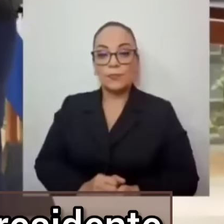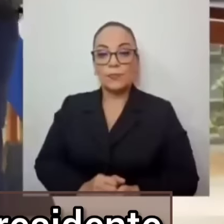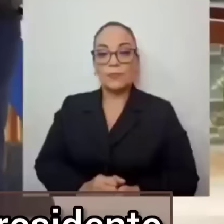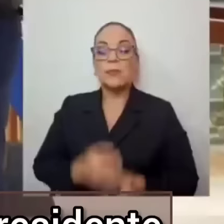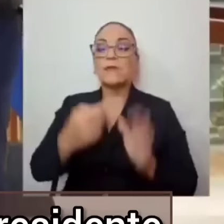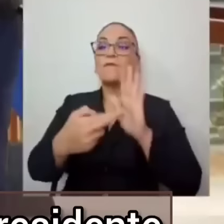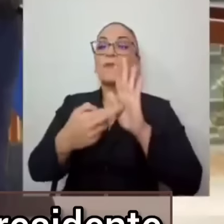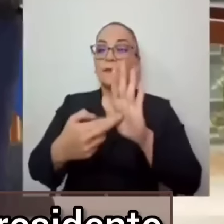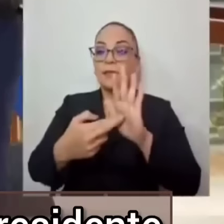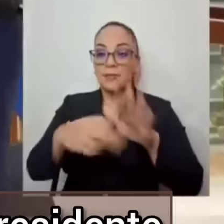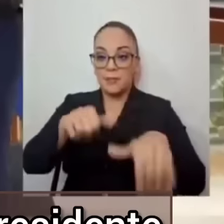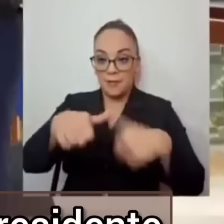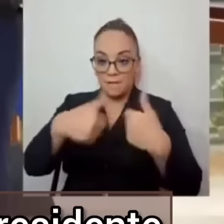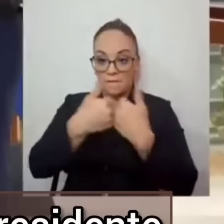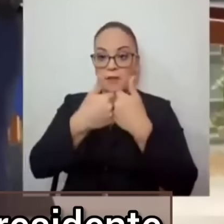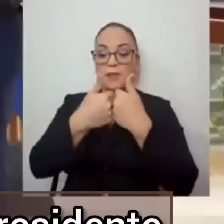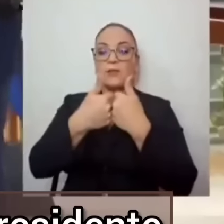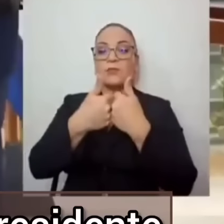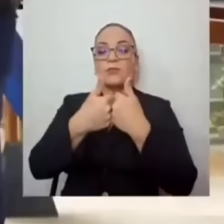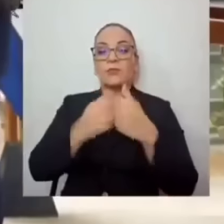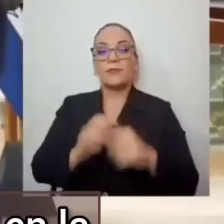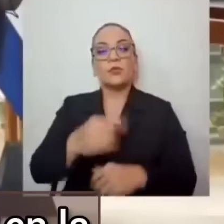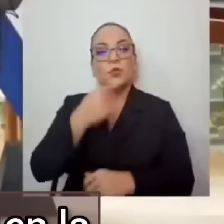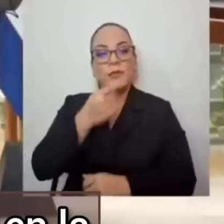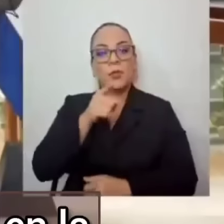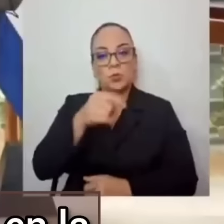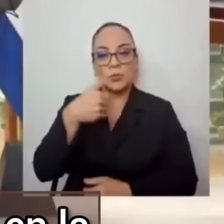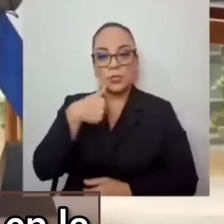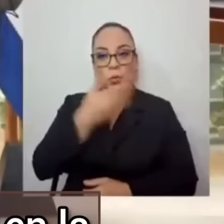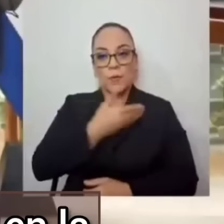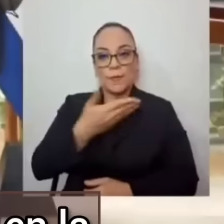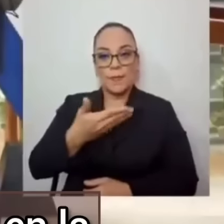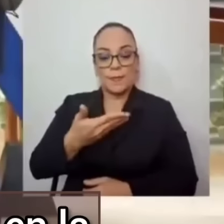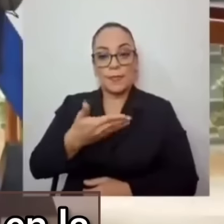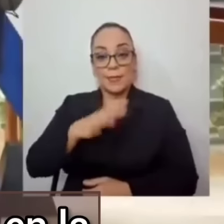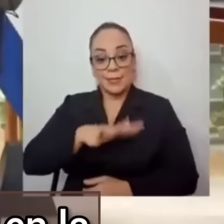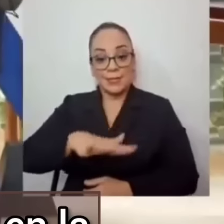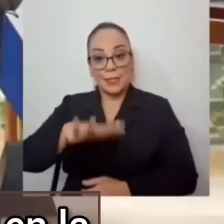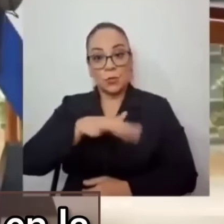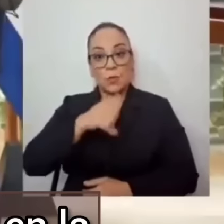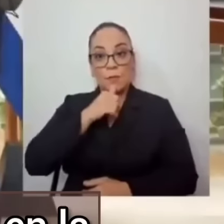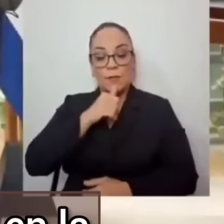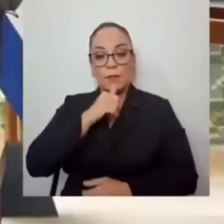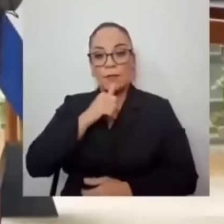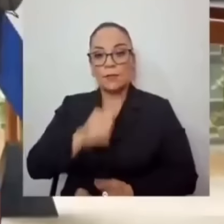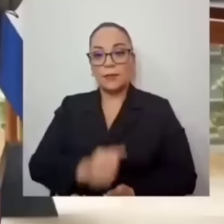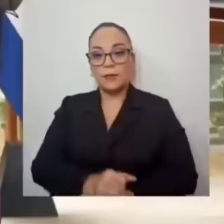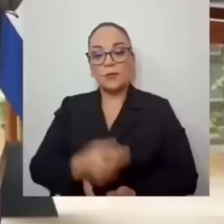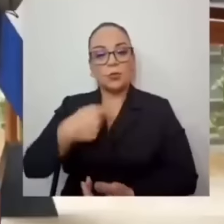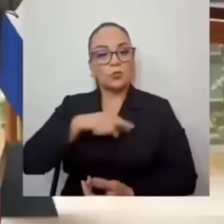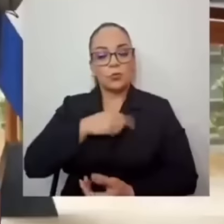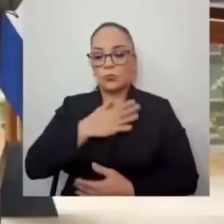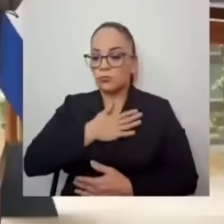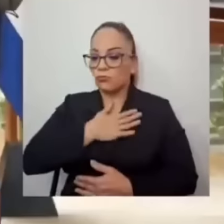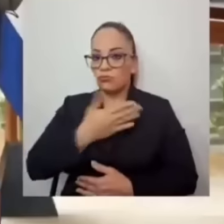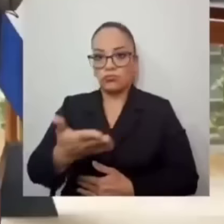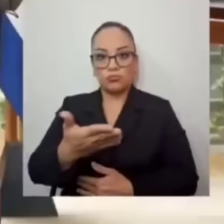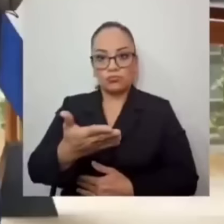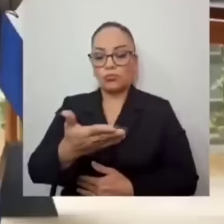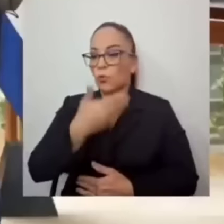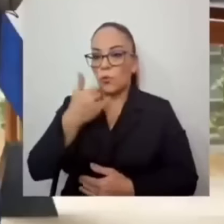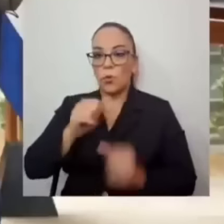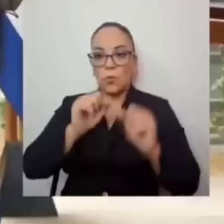retos. Y quiero decirle, señor presidente, que desde el sector privado estamos en la mejor disposición de